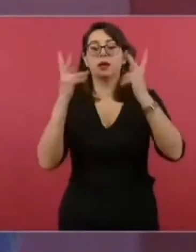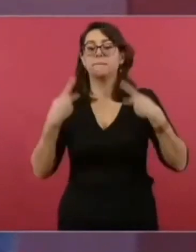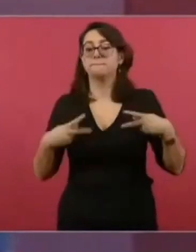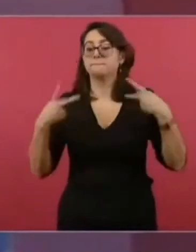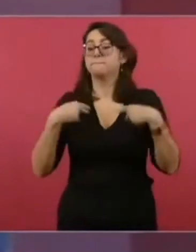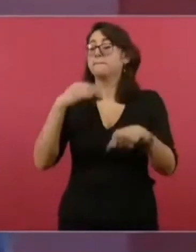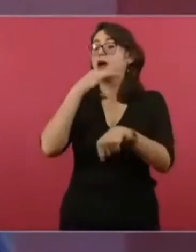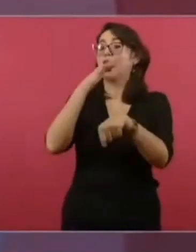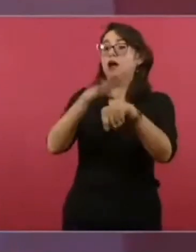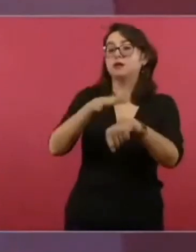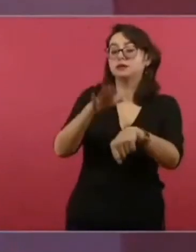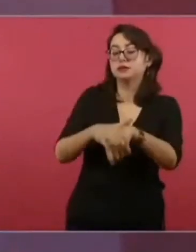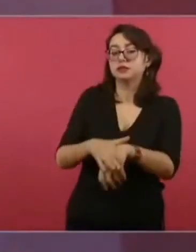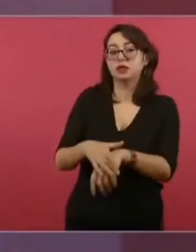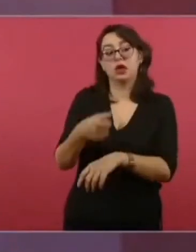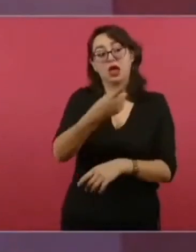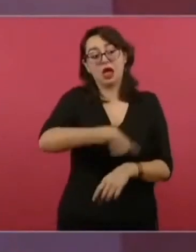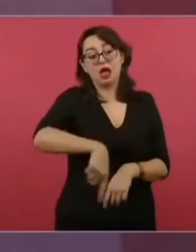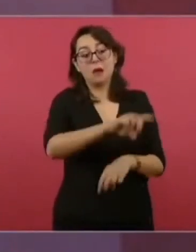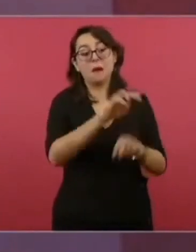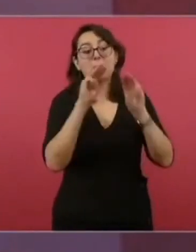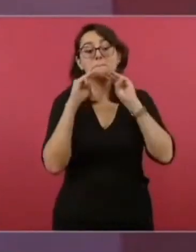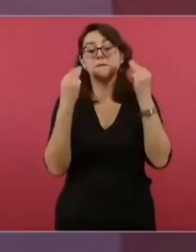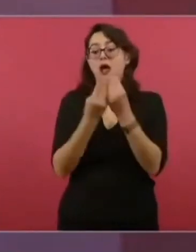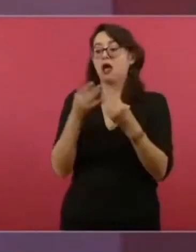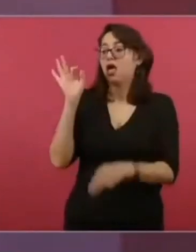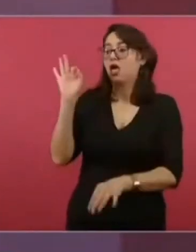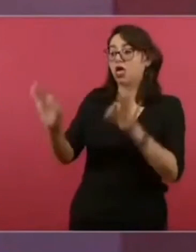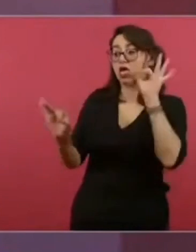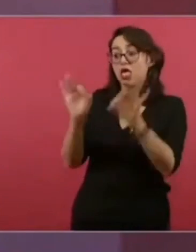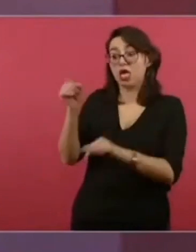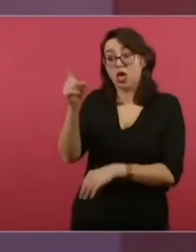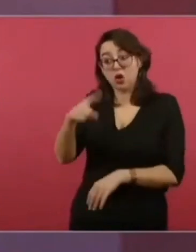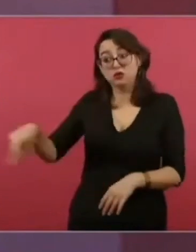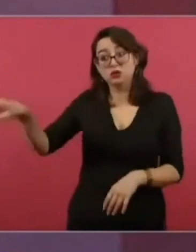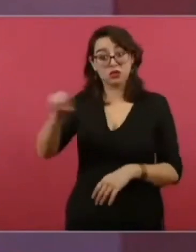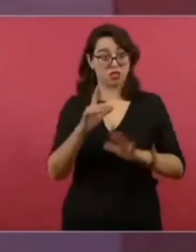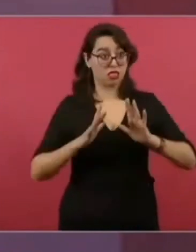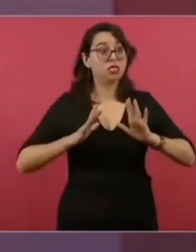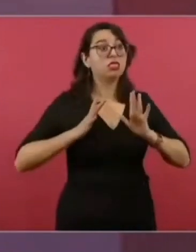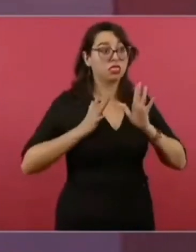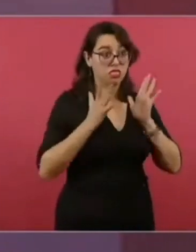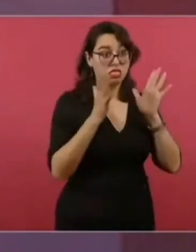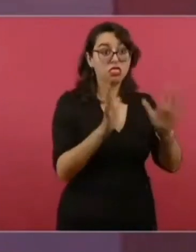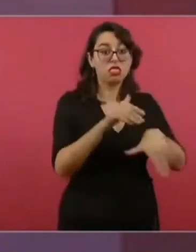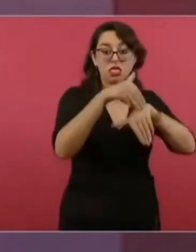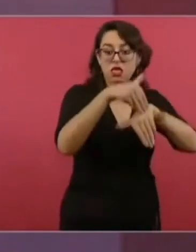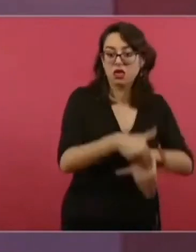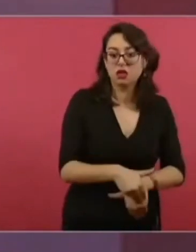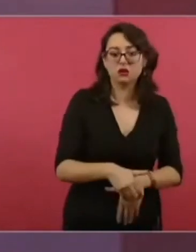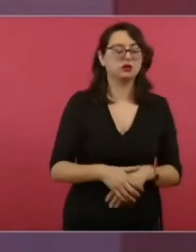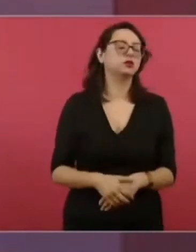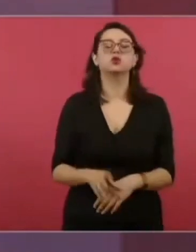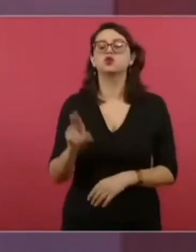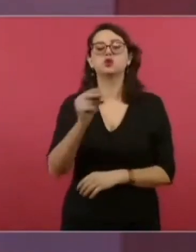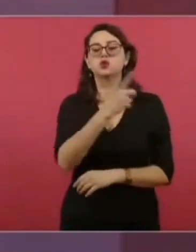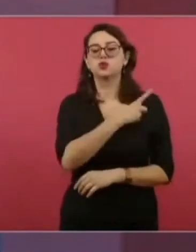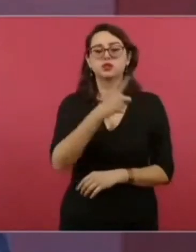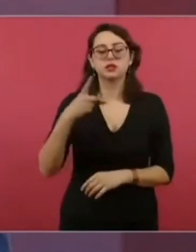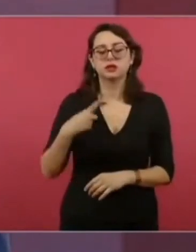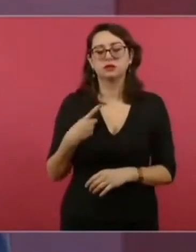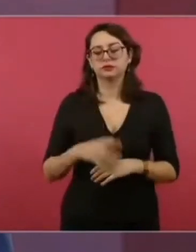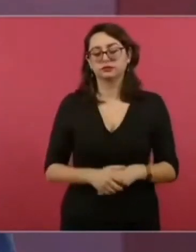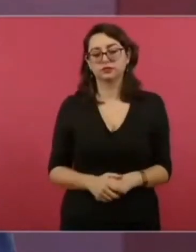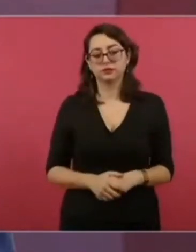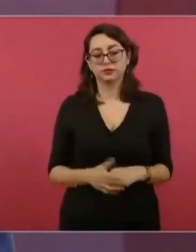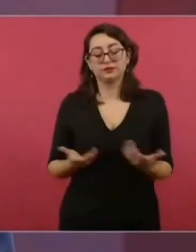nosotros no vamos a ser rehenes de